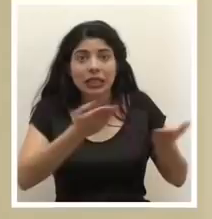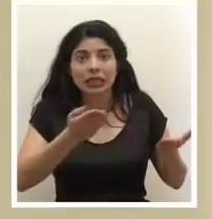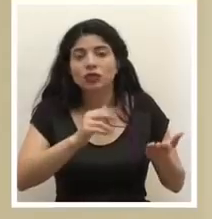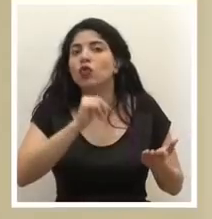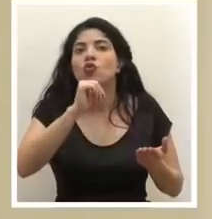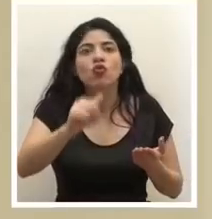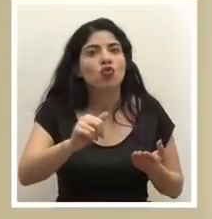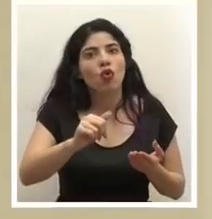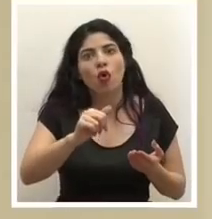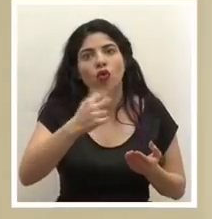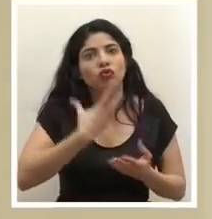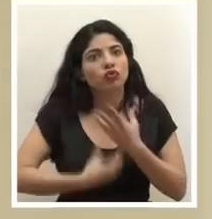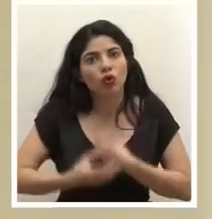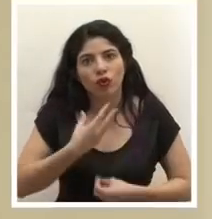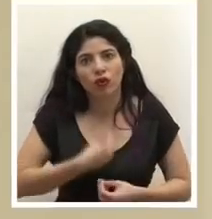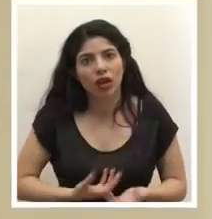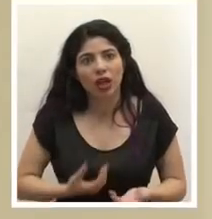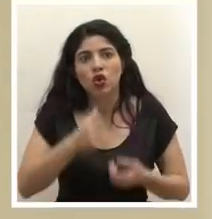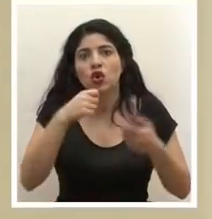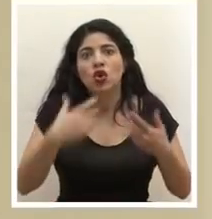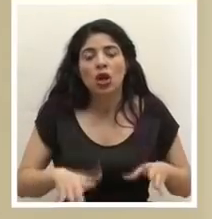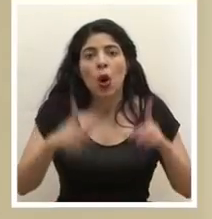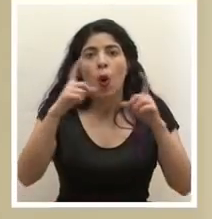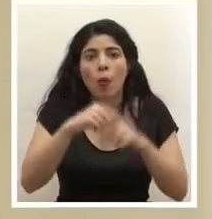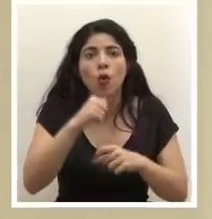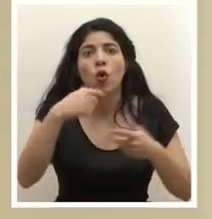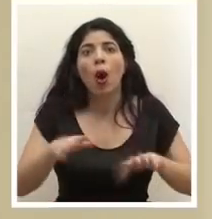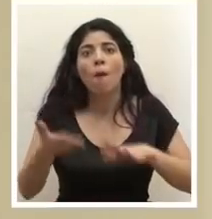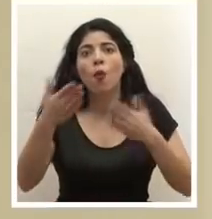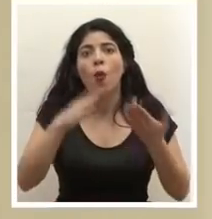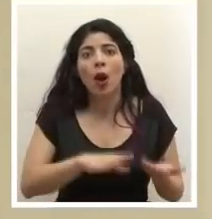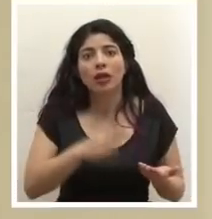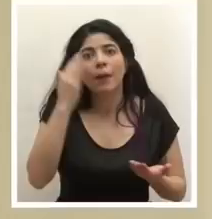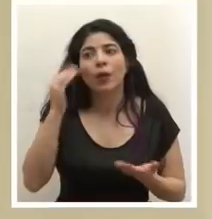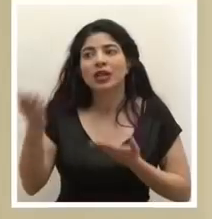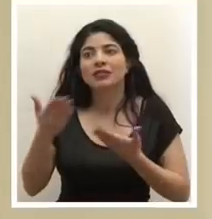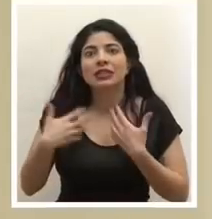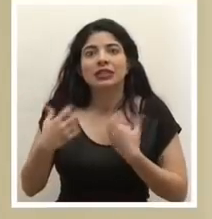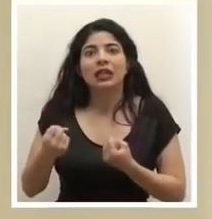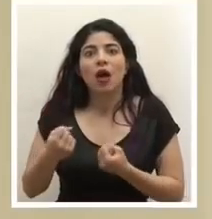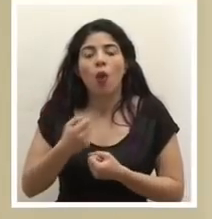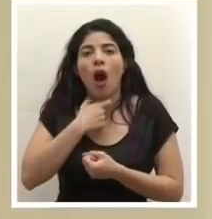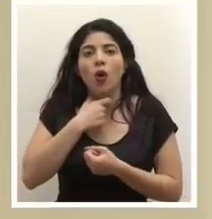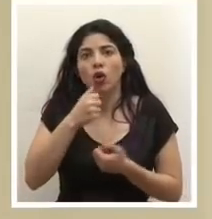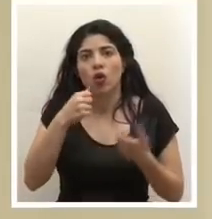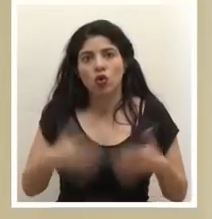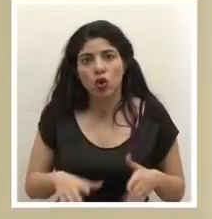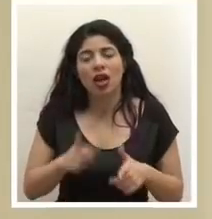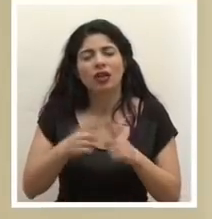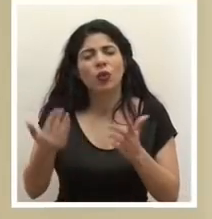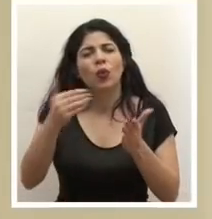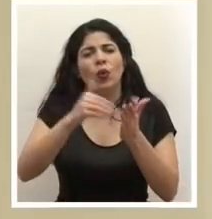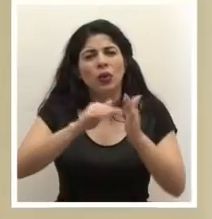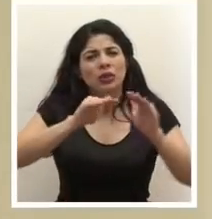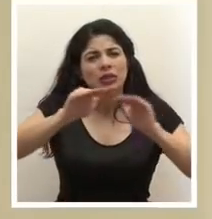a tener que sufrir una complicación, una muerte, porque no tengan el servicio de salud disponible. Así que vuelvo a hacer ese